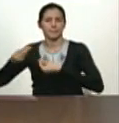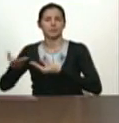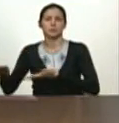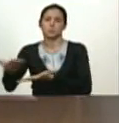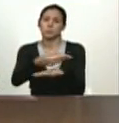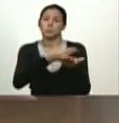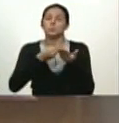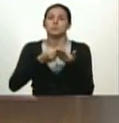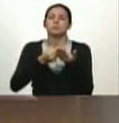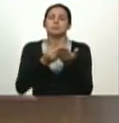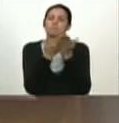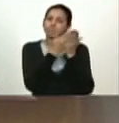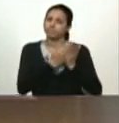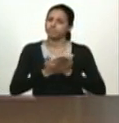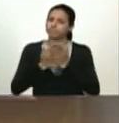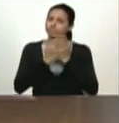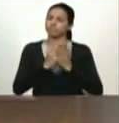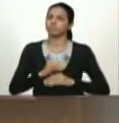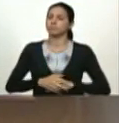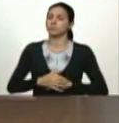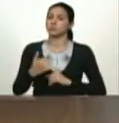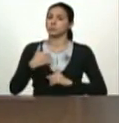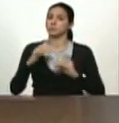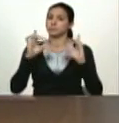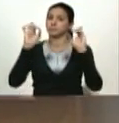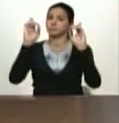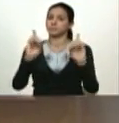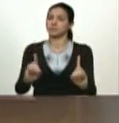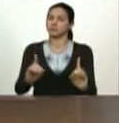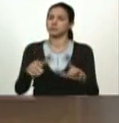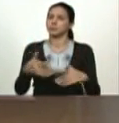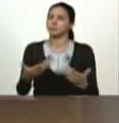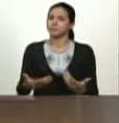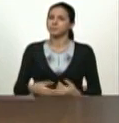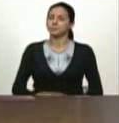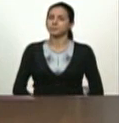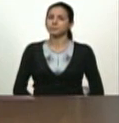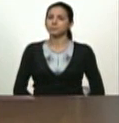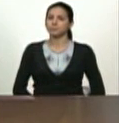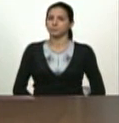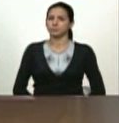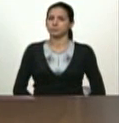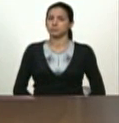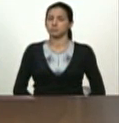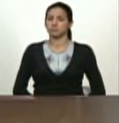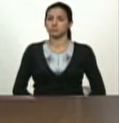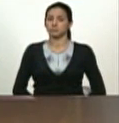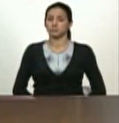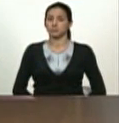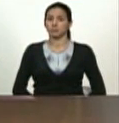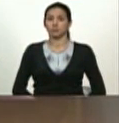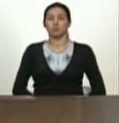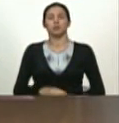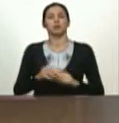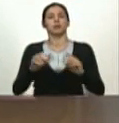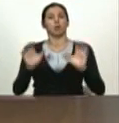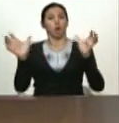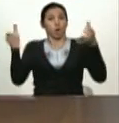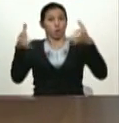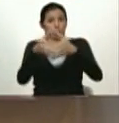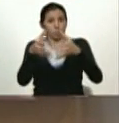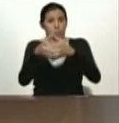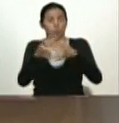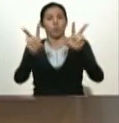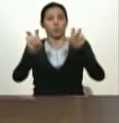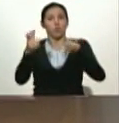estudiando y he tomado la decisión de conformar este equipo de gobierno que voy a